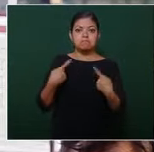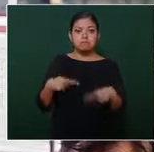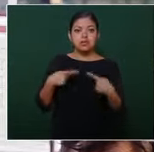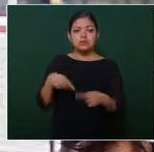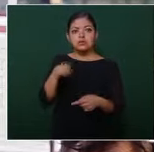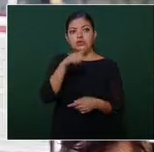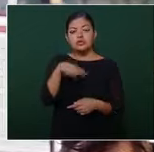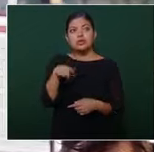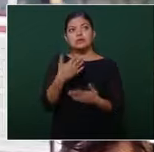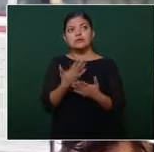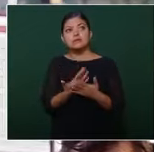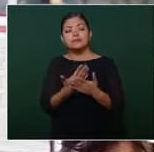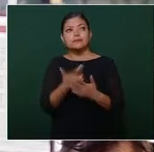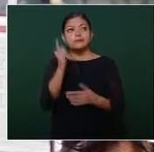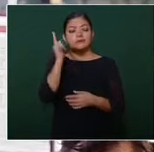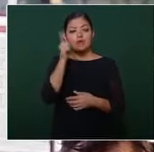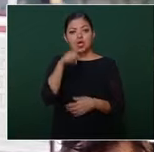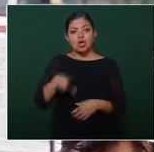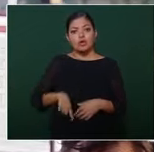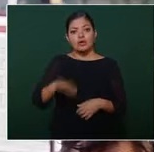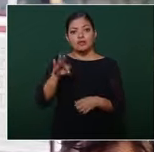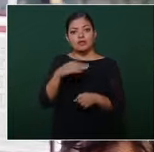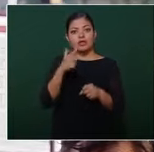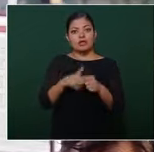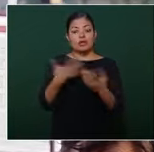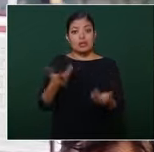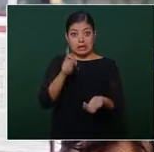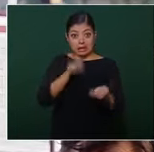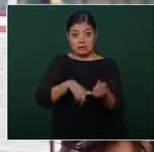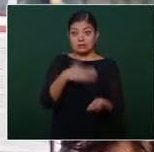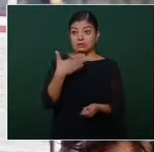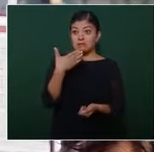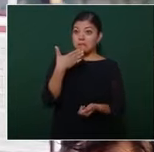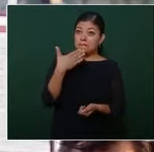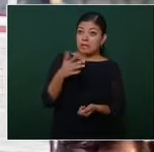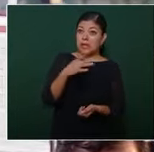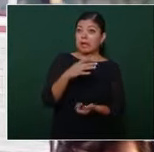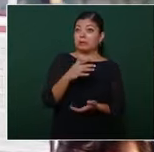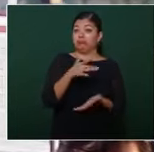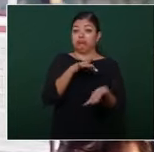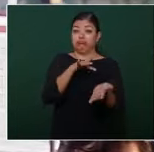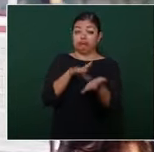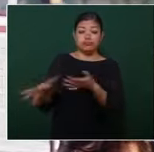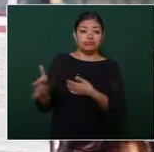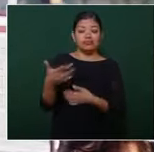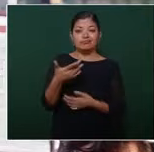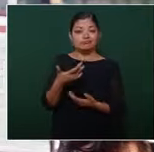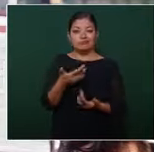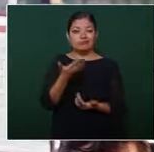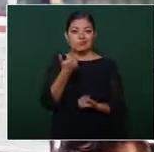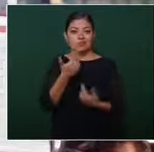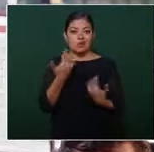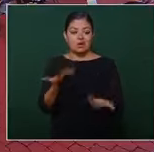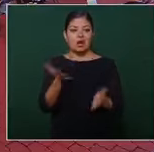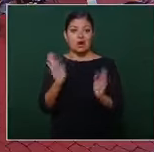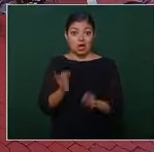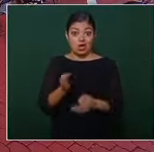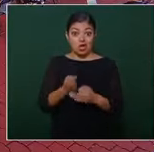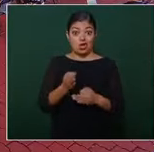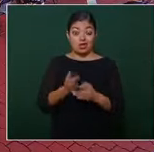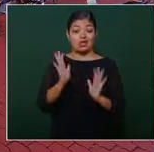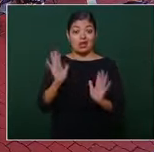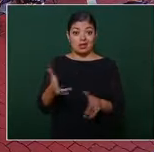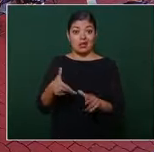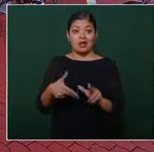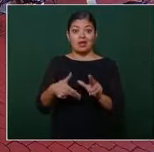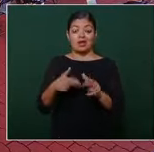federal apoyara y lamentablemente pues no hubo tantos apoyos como se esperaba estamos ya nuevamente en el temporal de huracanes y